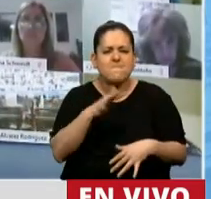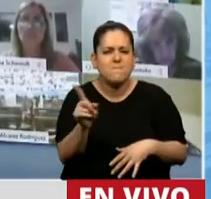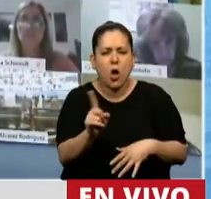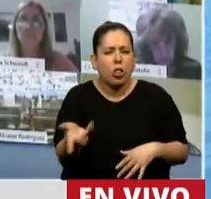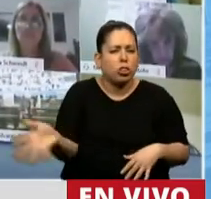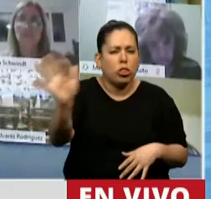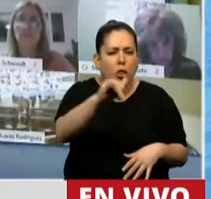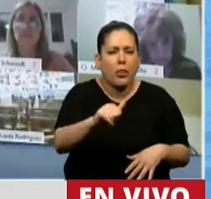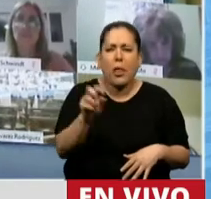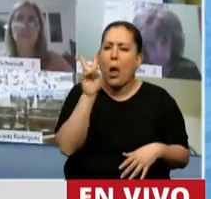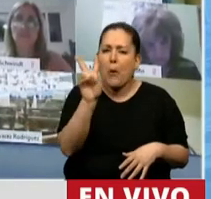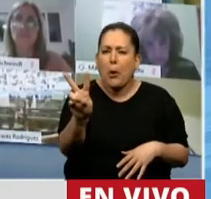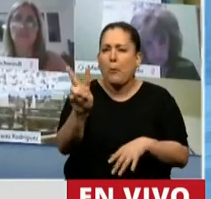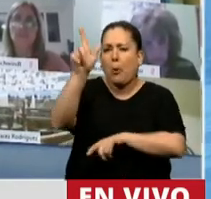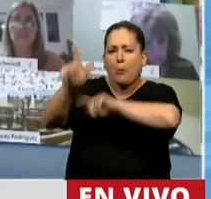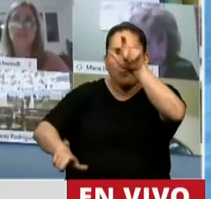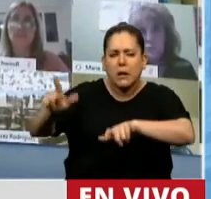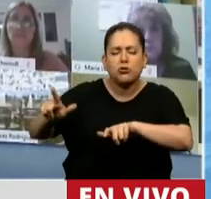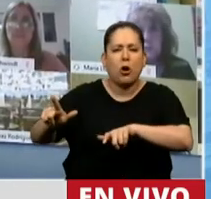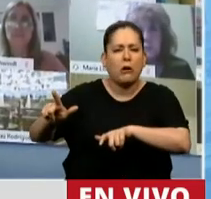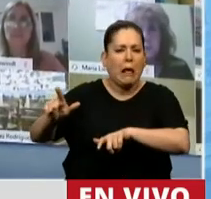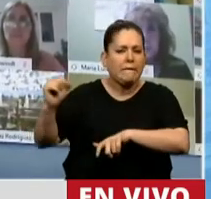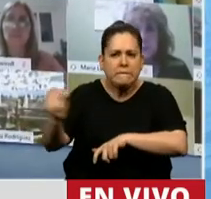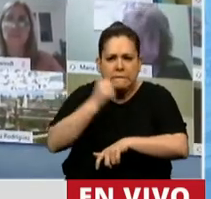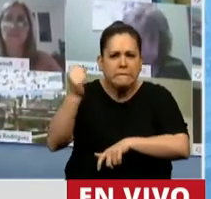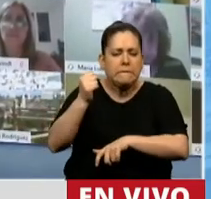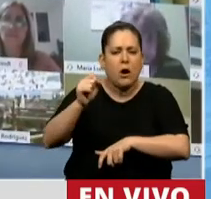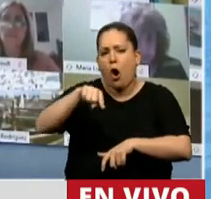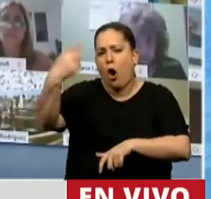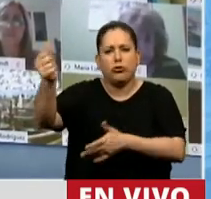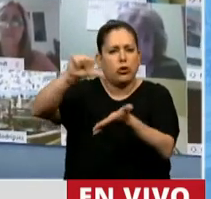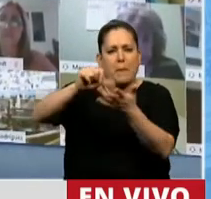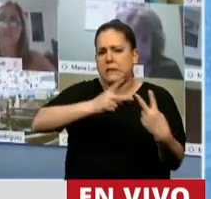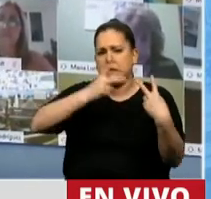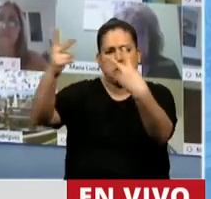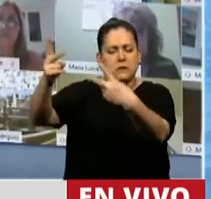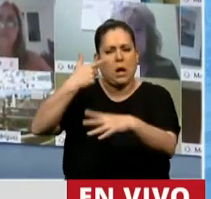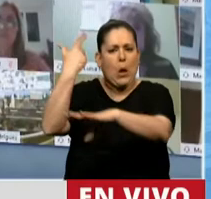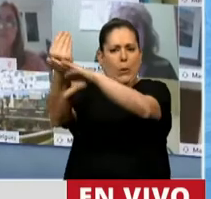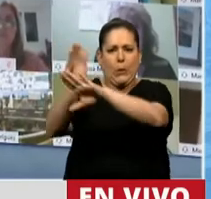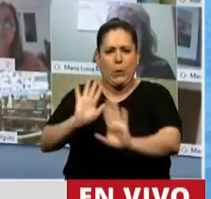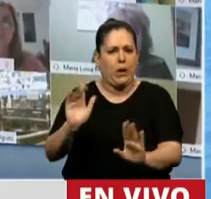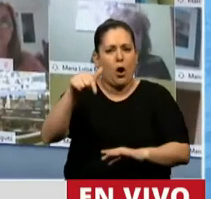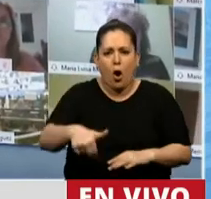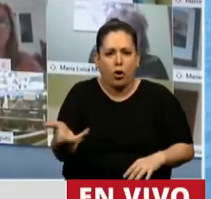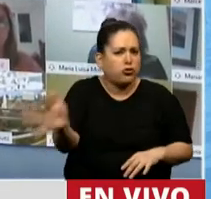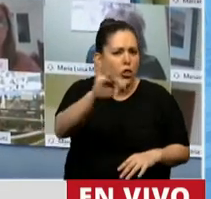los días escucho a alguien que se quiere ir de nuestro país, lamentablemente. Esto es tema de conversación, últimamente todos los días.